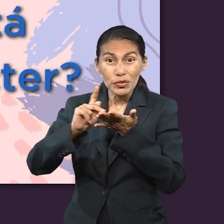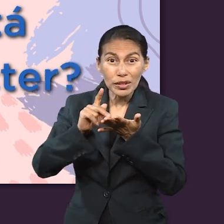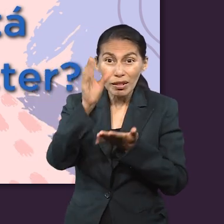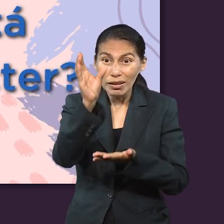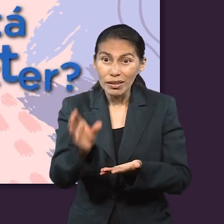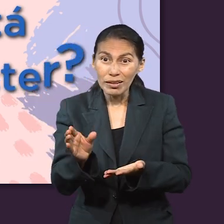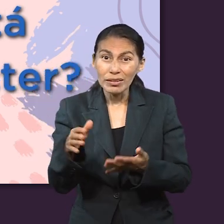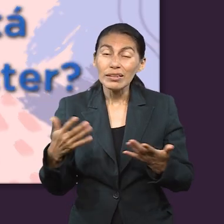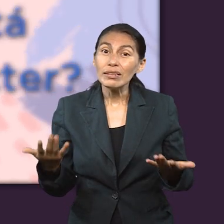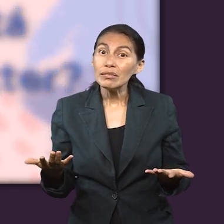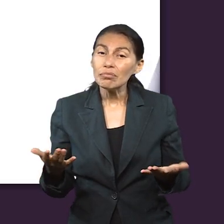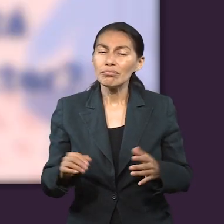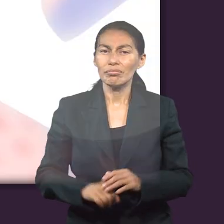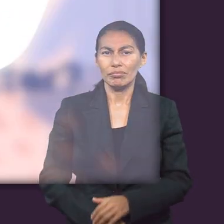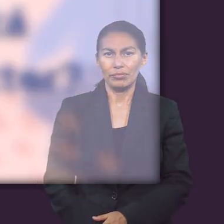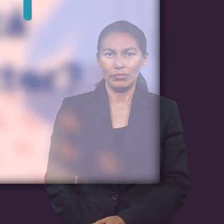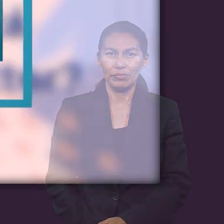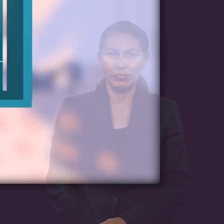purificando tu carácter?